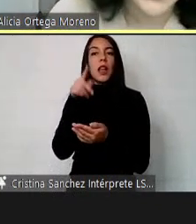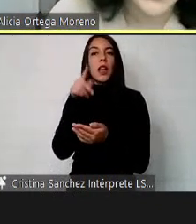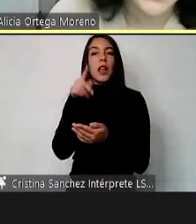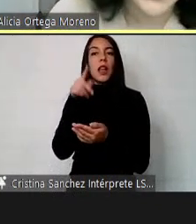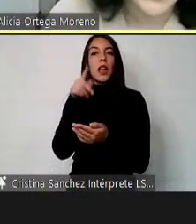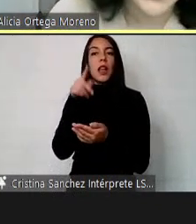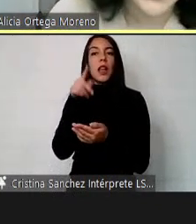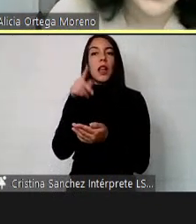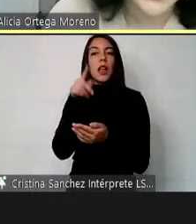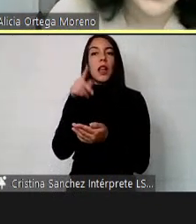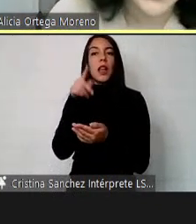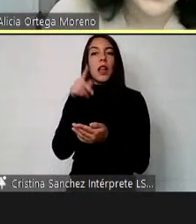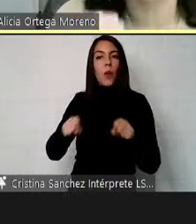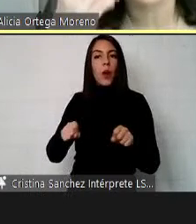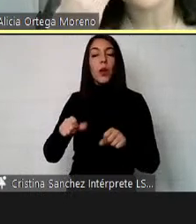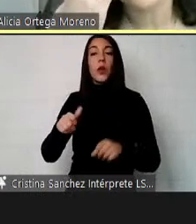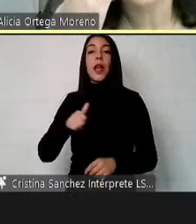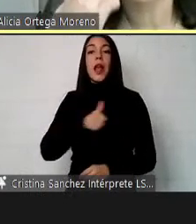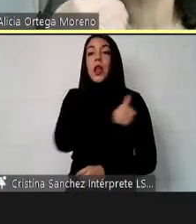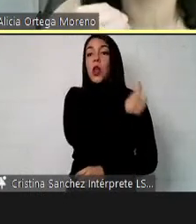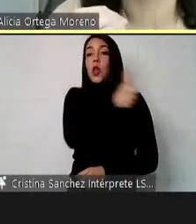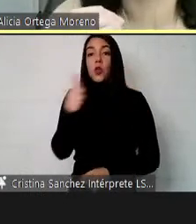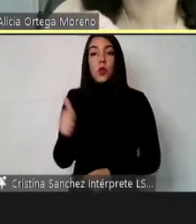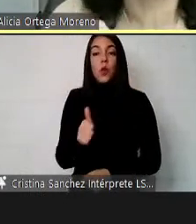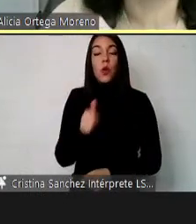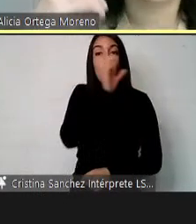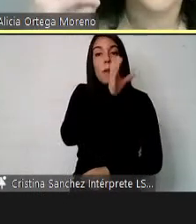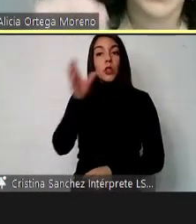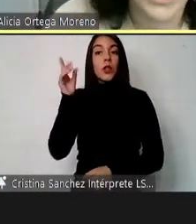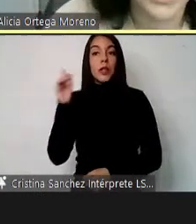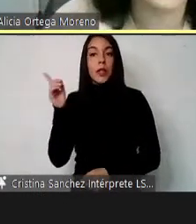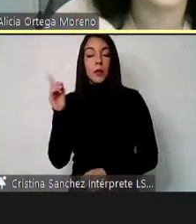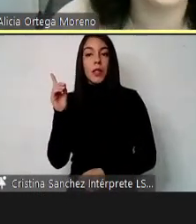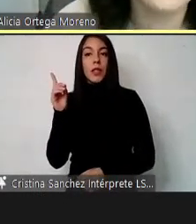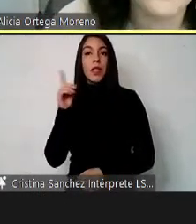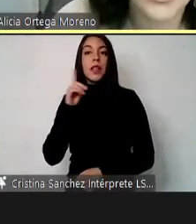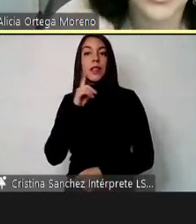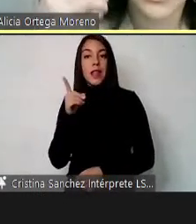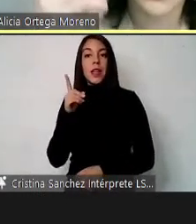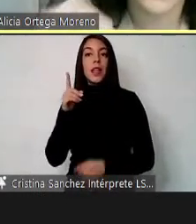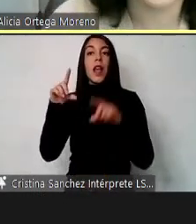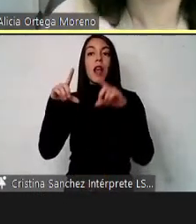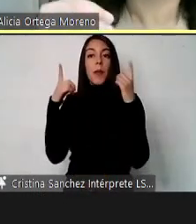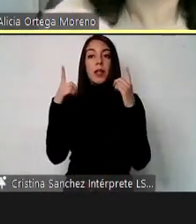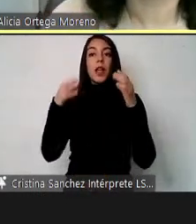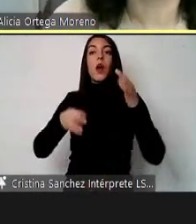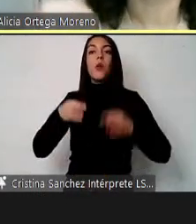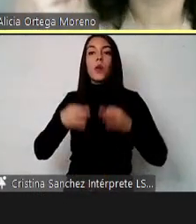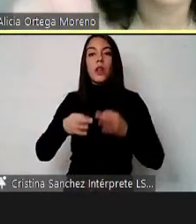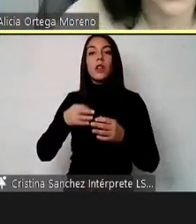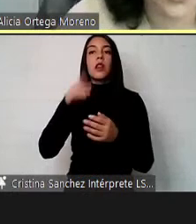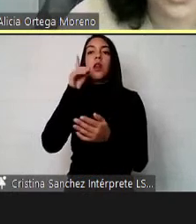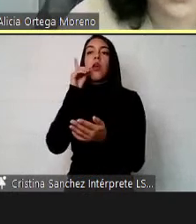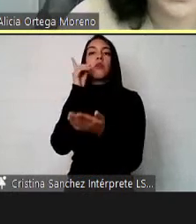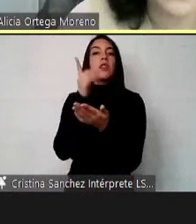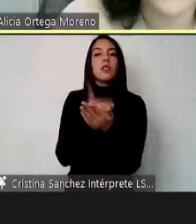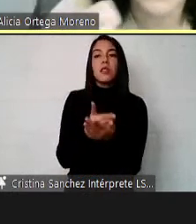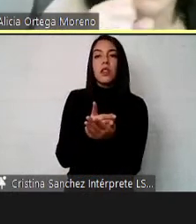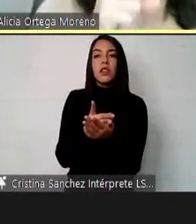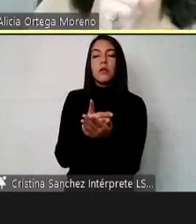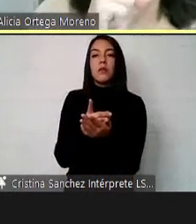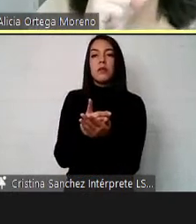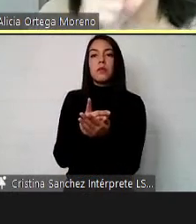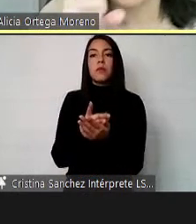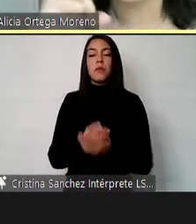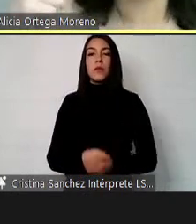que todas las personas con discapacidad tienen capacidad jurídica, pueden tomar sus decisiones, pueden decidir su actitud.